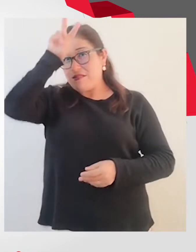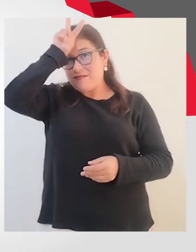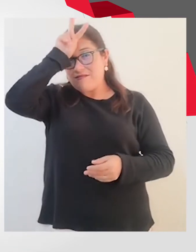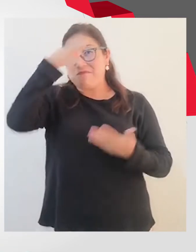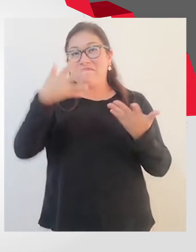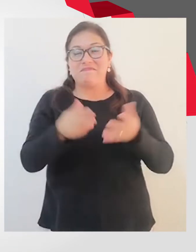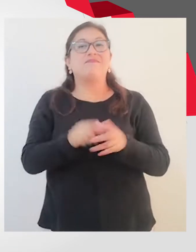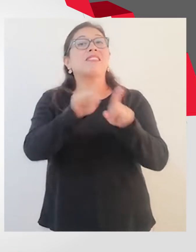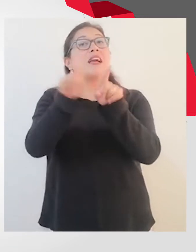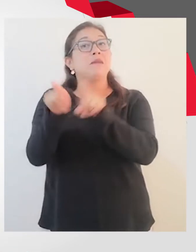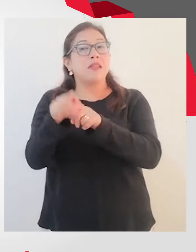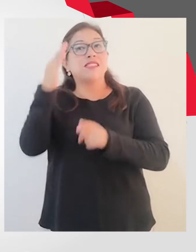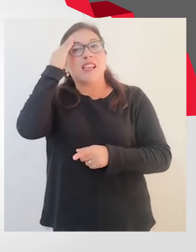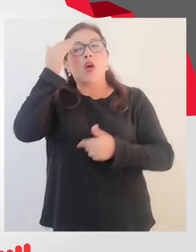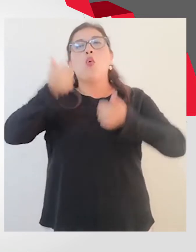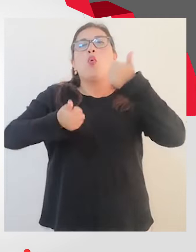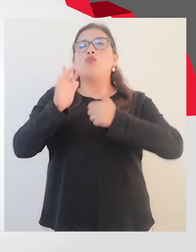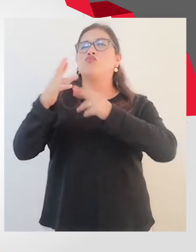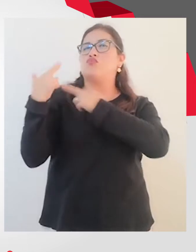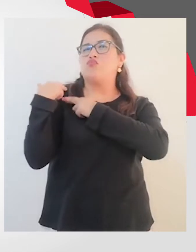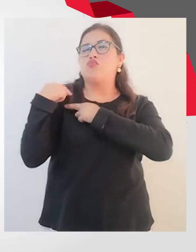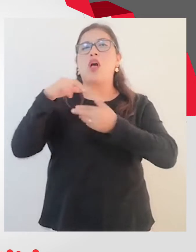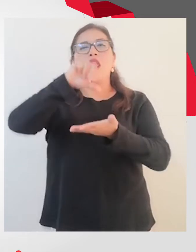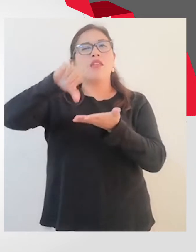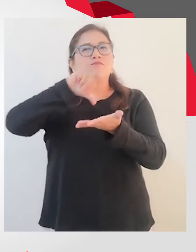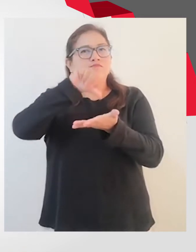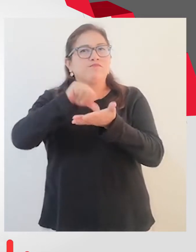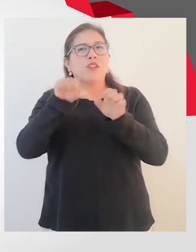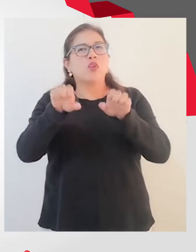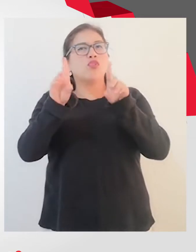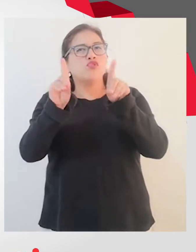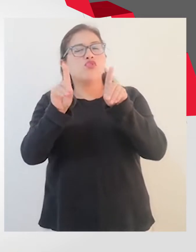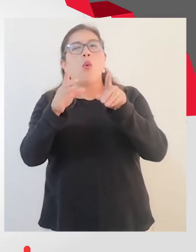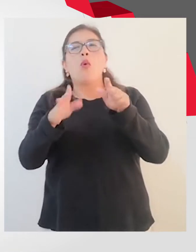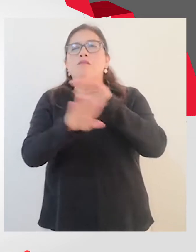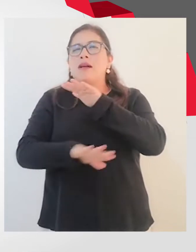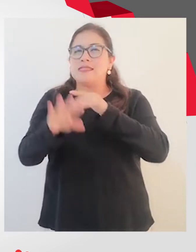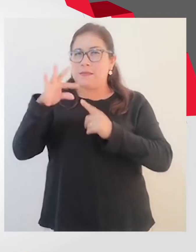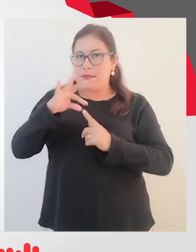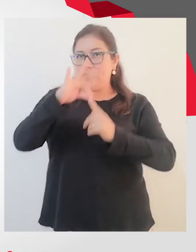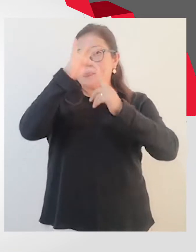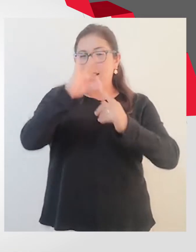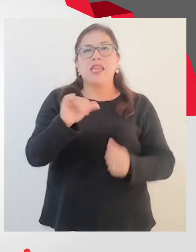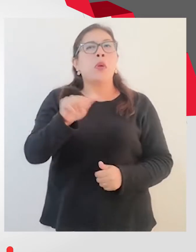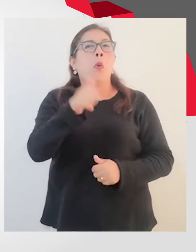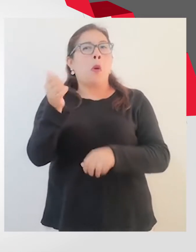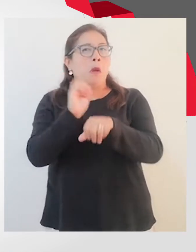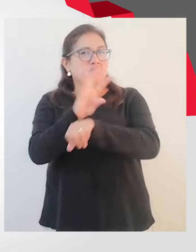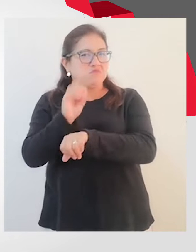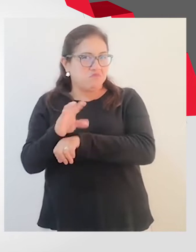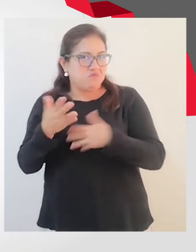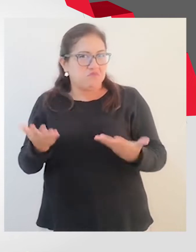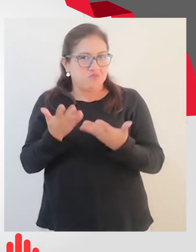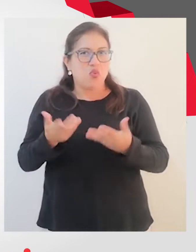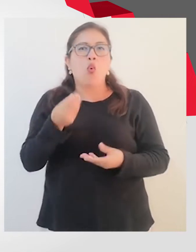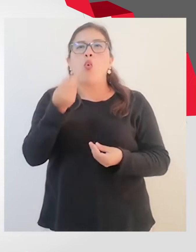Asimismo, sabremos cuáles son las funciones de los centros de educación básica especial y algunas recomendaciones